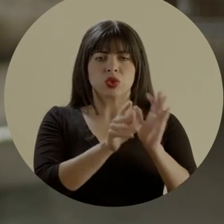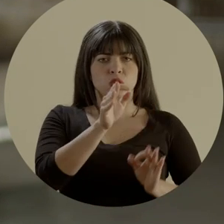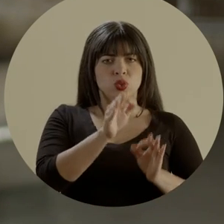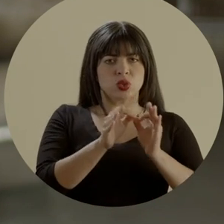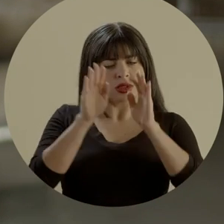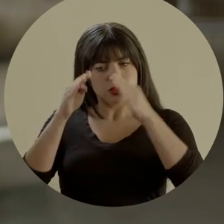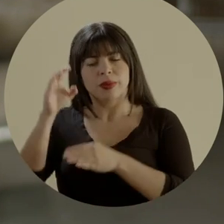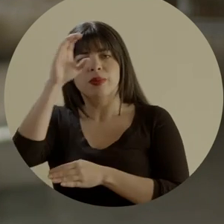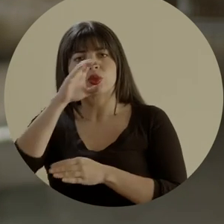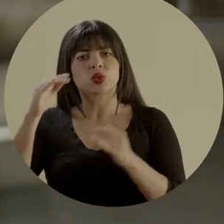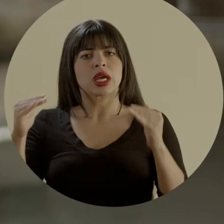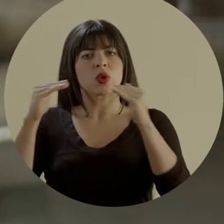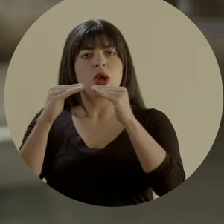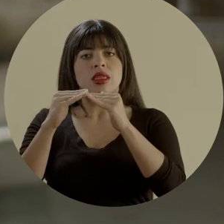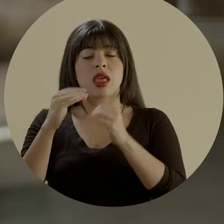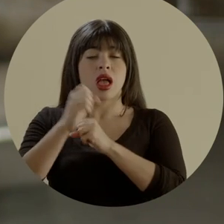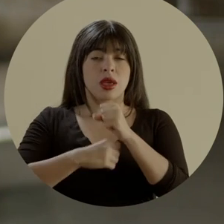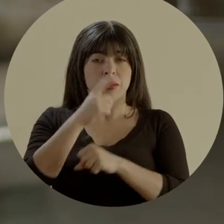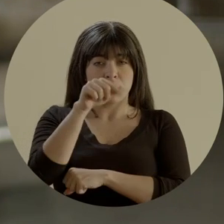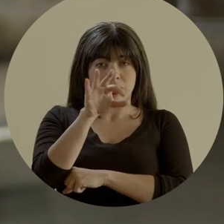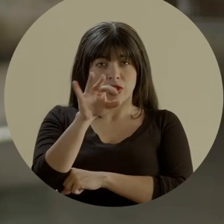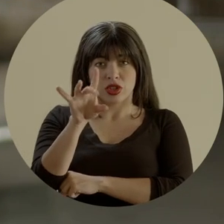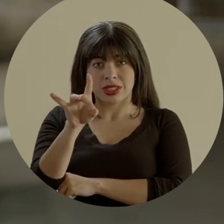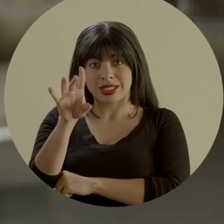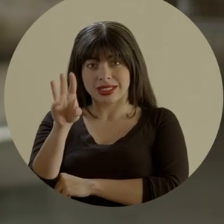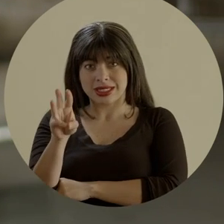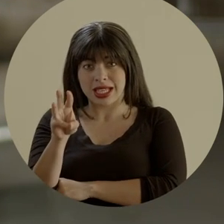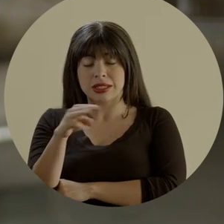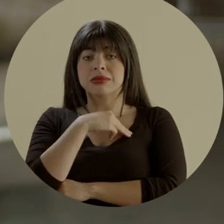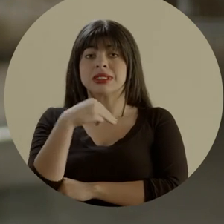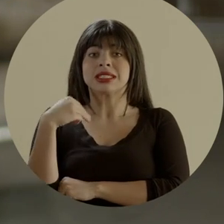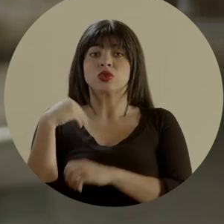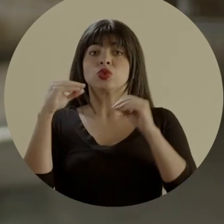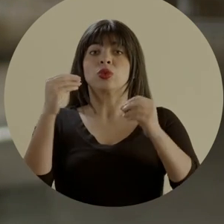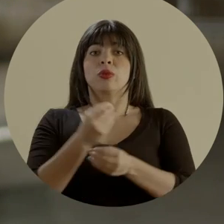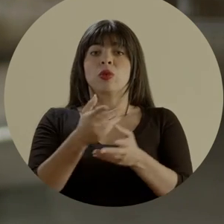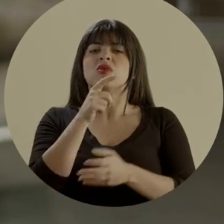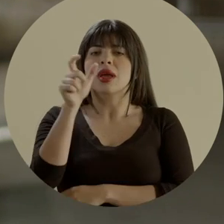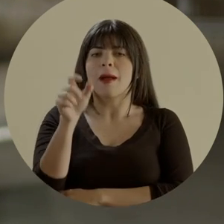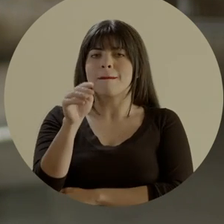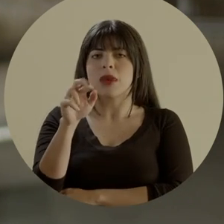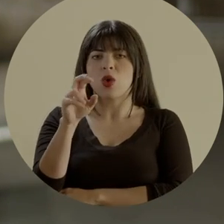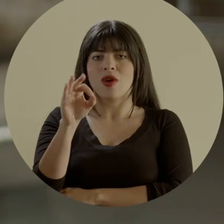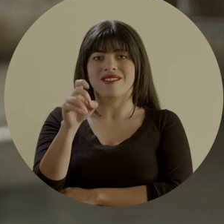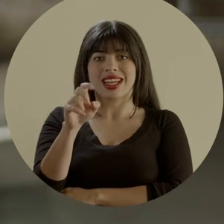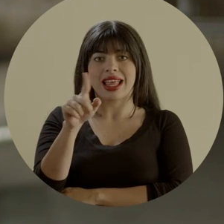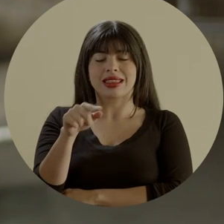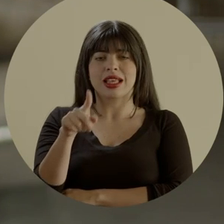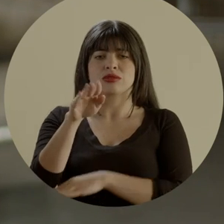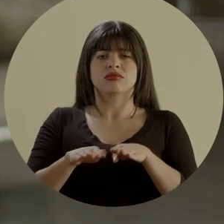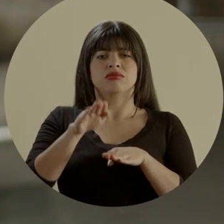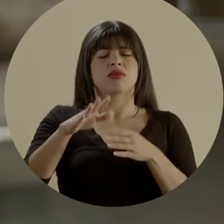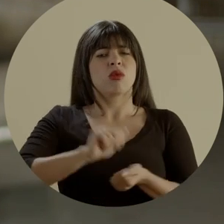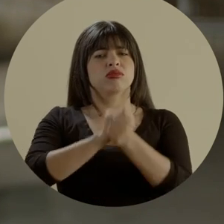justicia y convicción hacia la igualdad. En 1886 el ministro de instrucción pública, don Mauro Fernández, dio